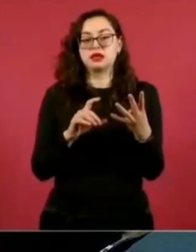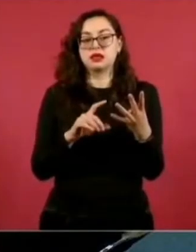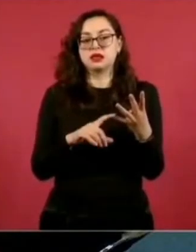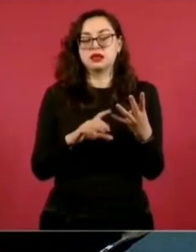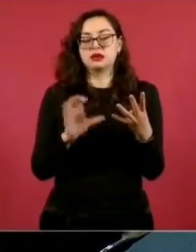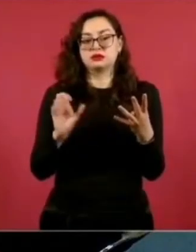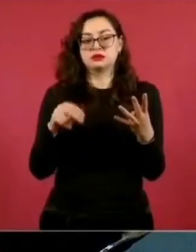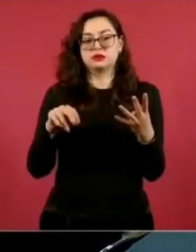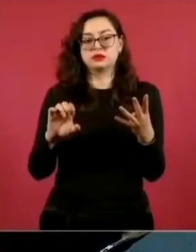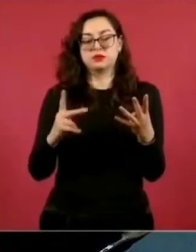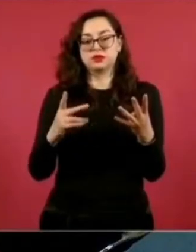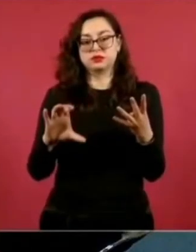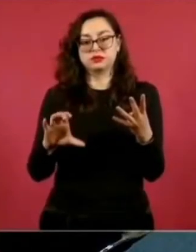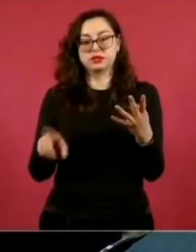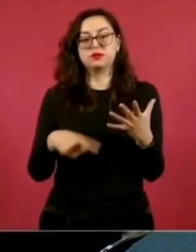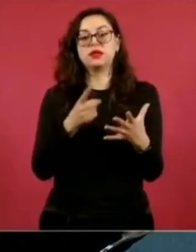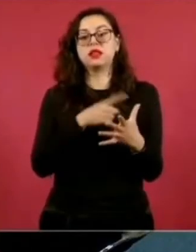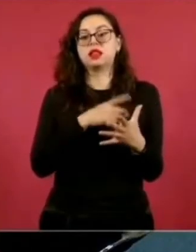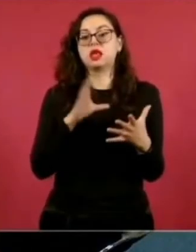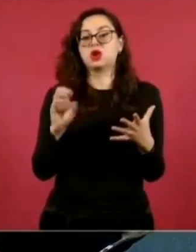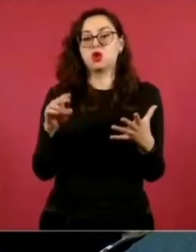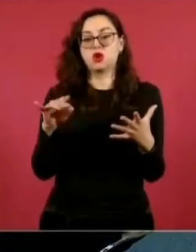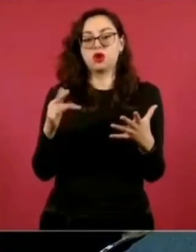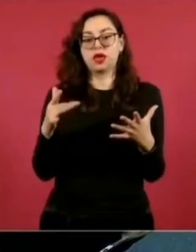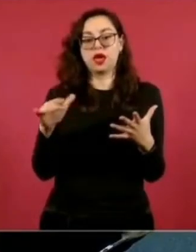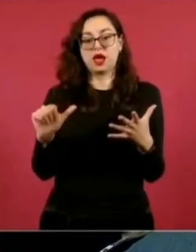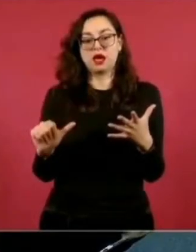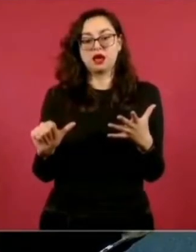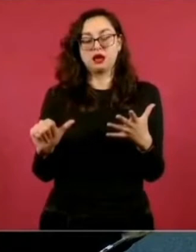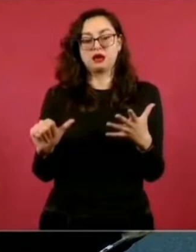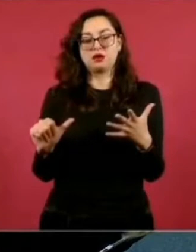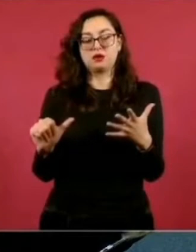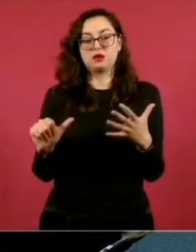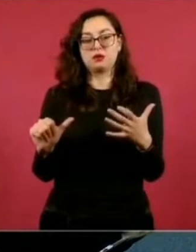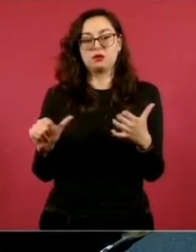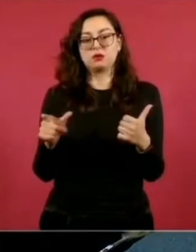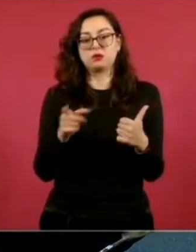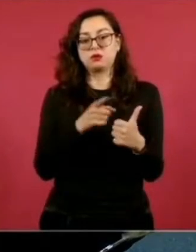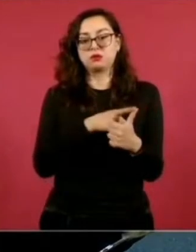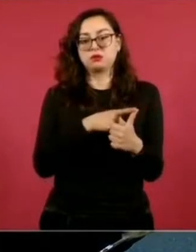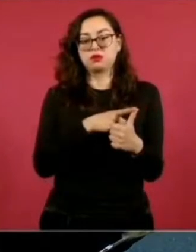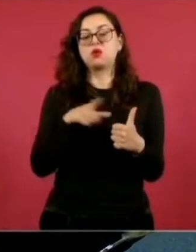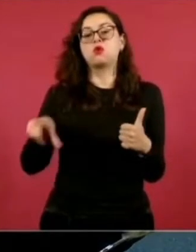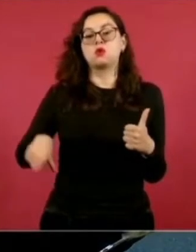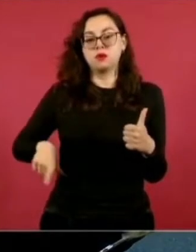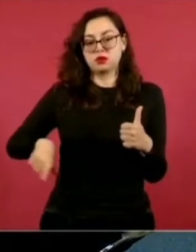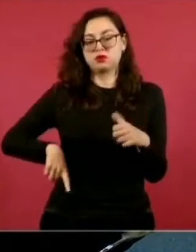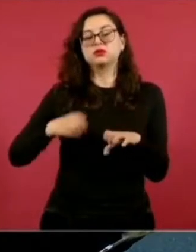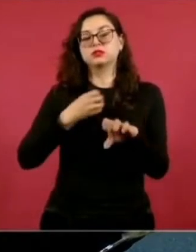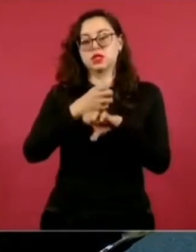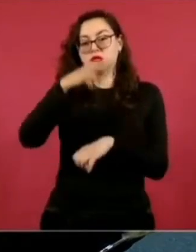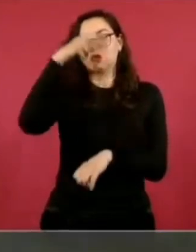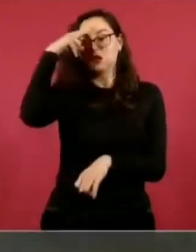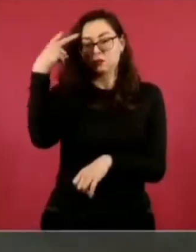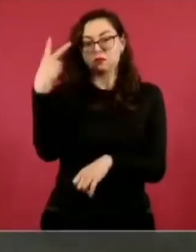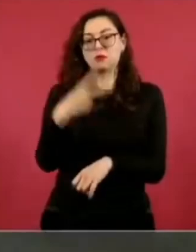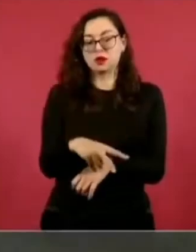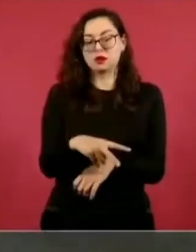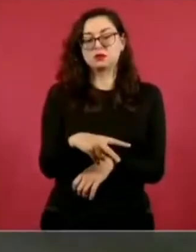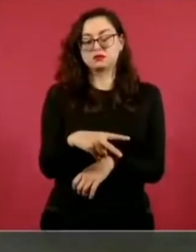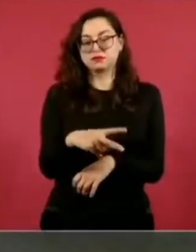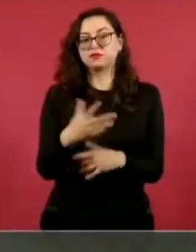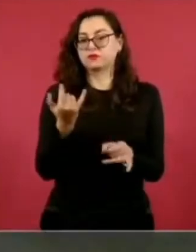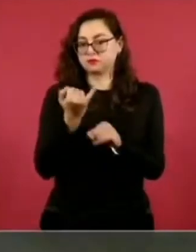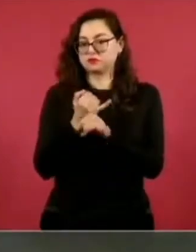Conagua, el gobierno del estado, tengo la